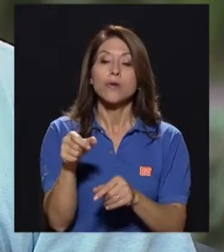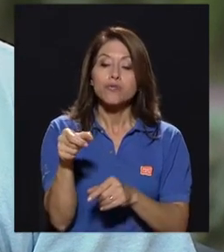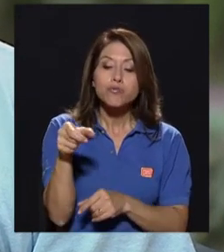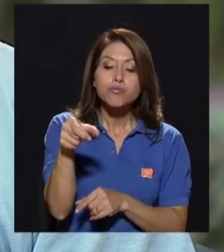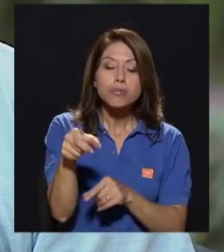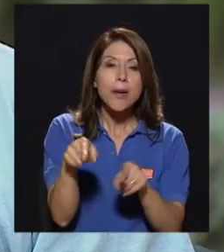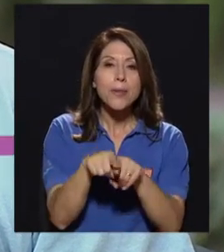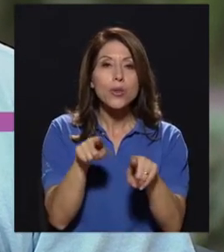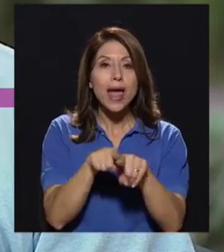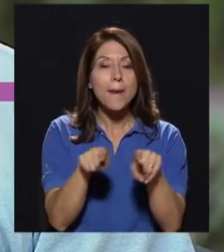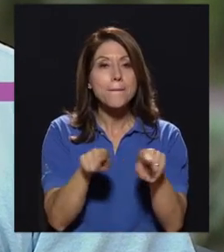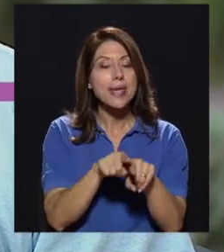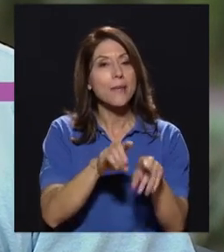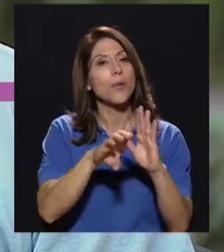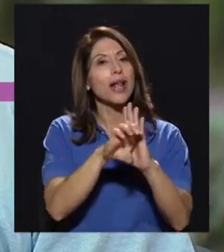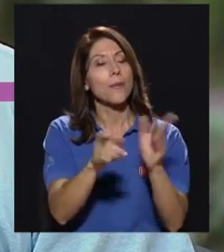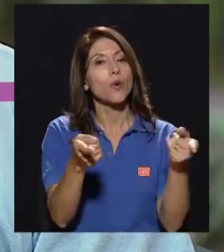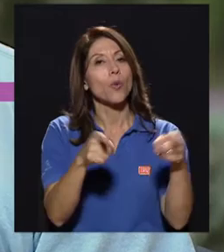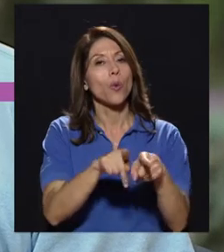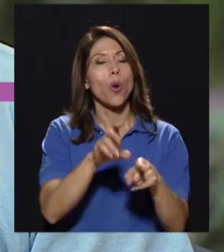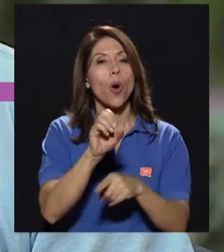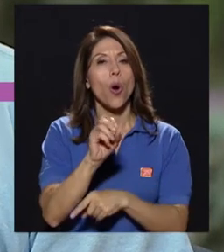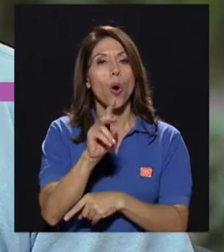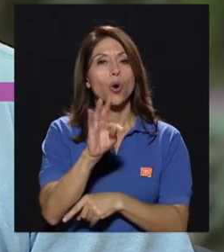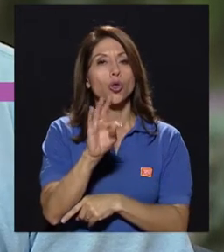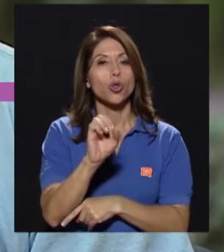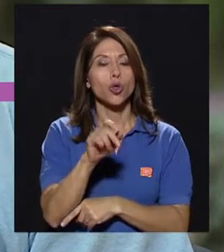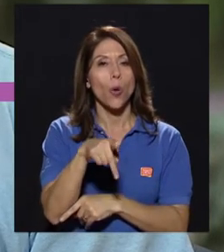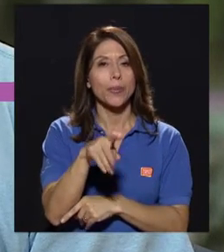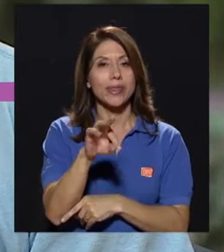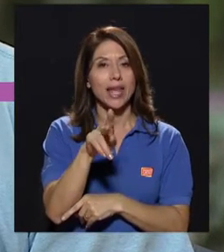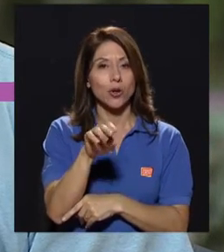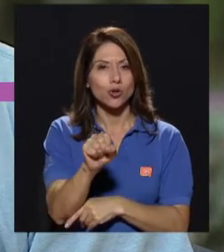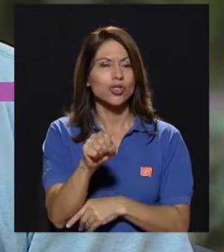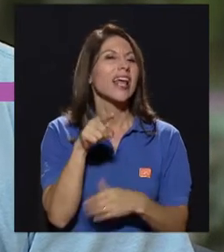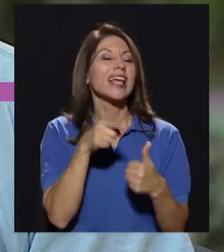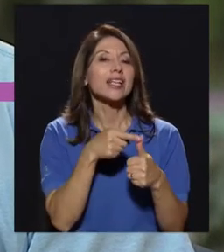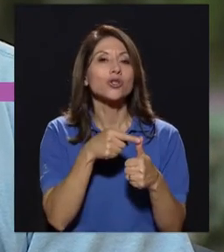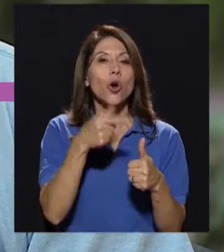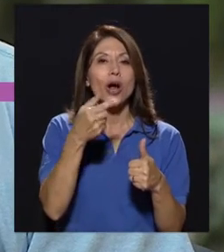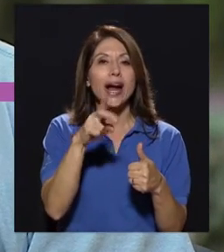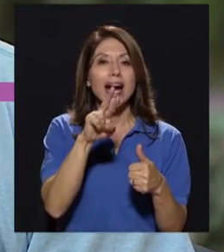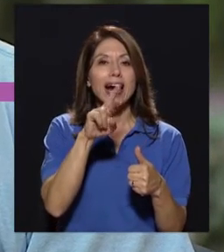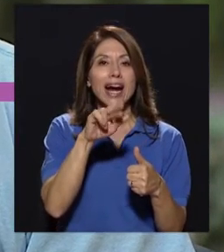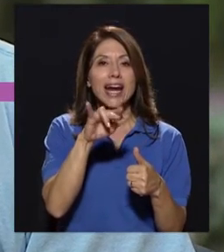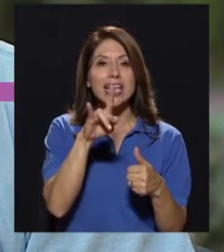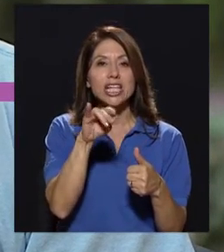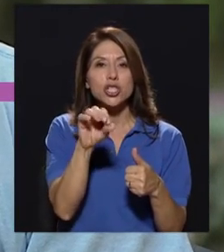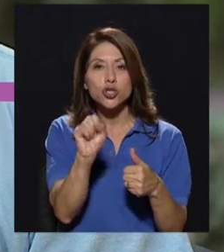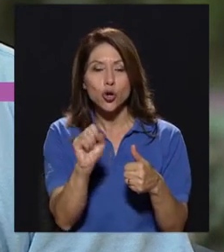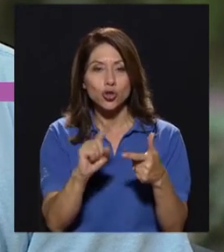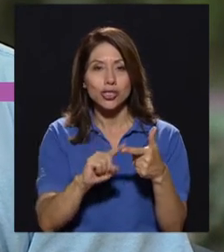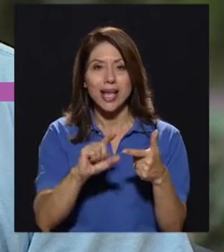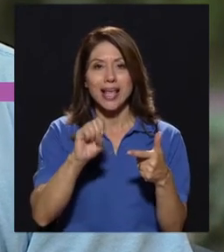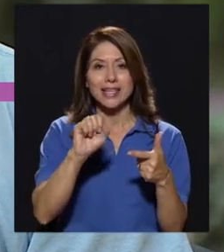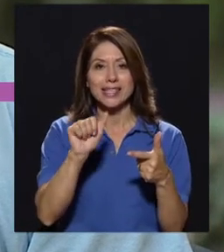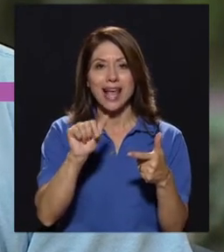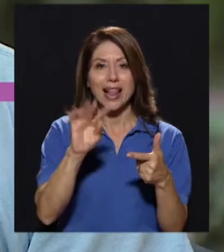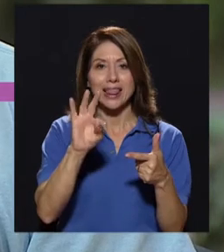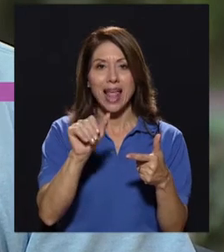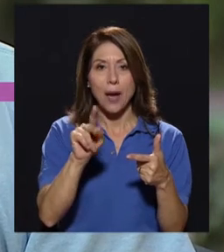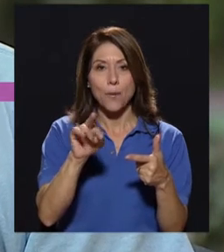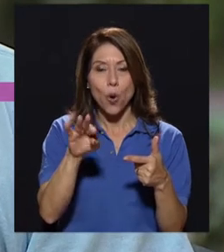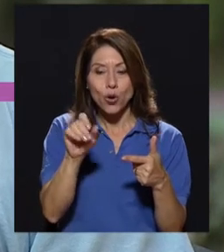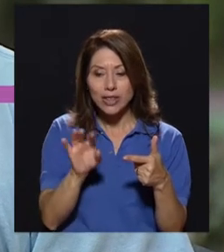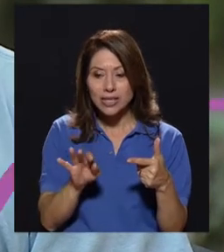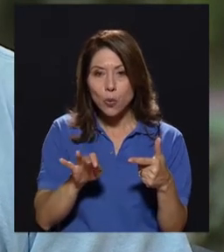también hay otros grupos importantes, como es el caso de los ortópteros, que son los altamontes, grillos, chapulines, esperanzas.